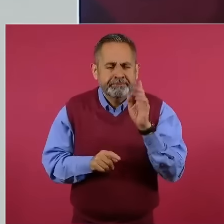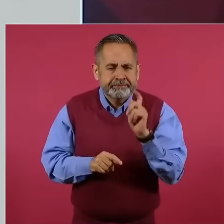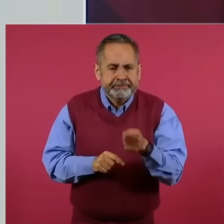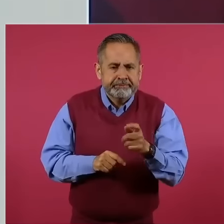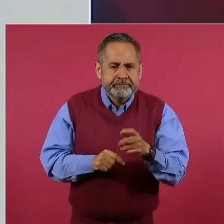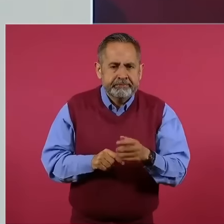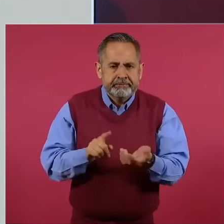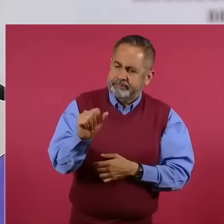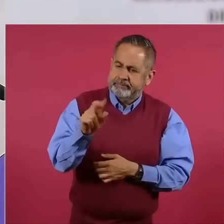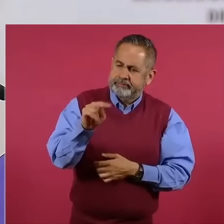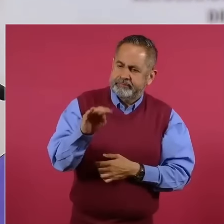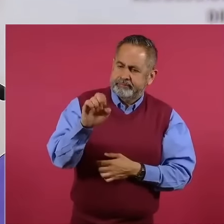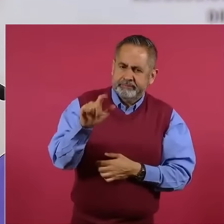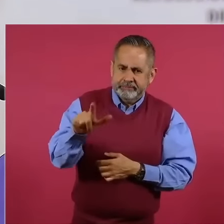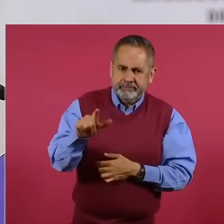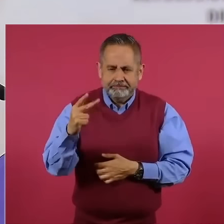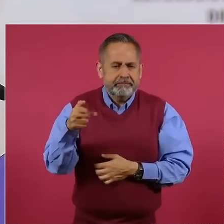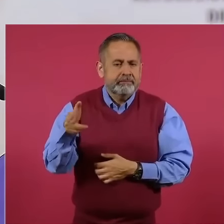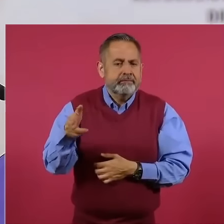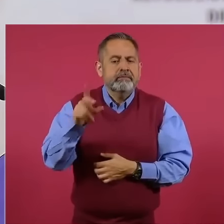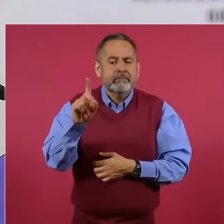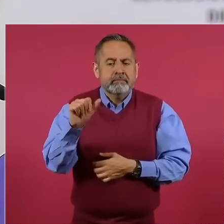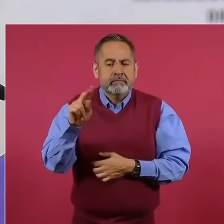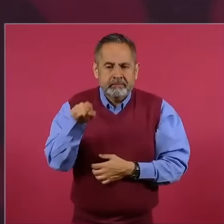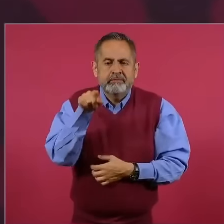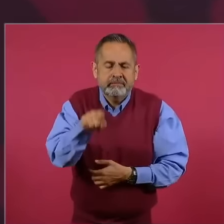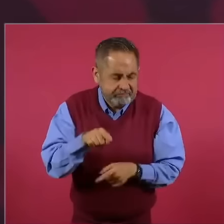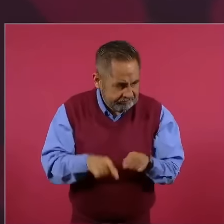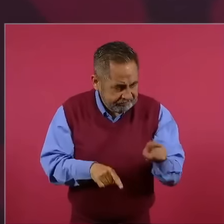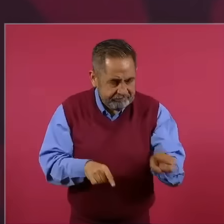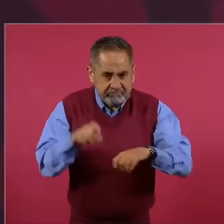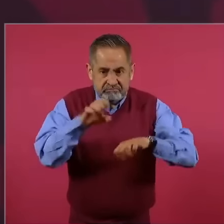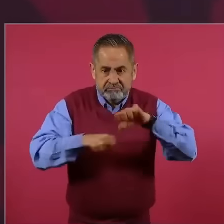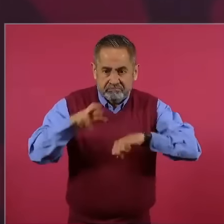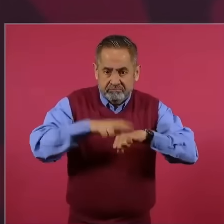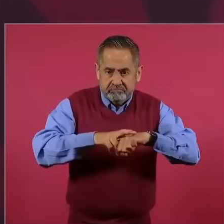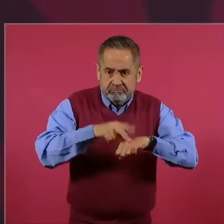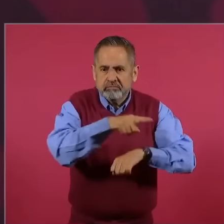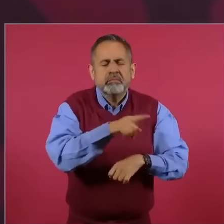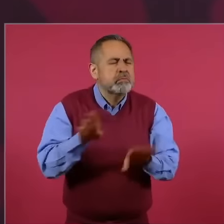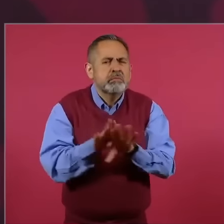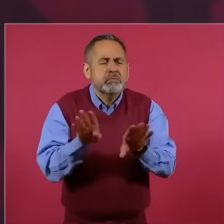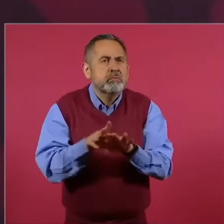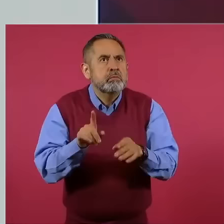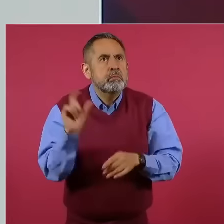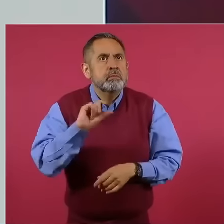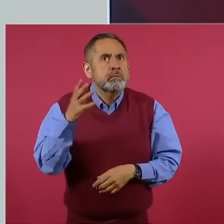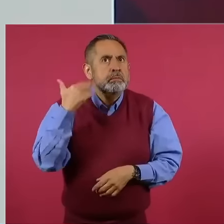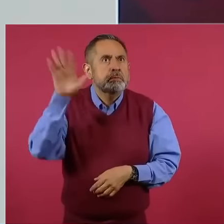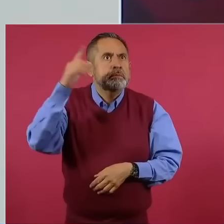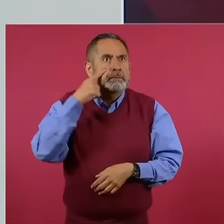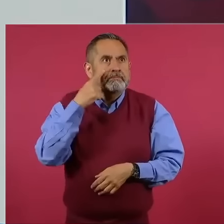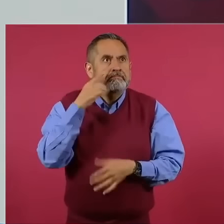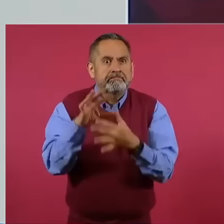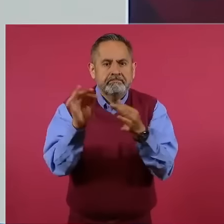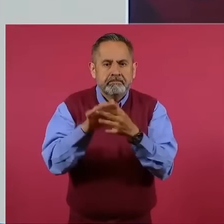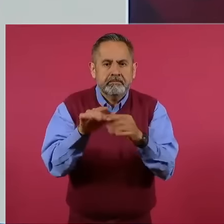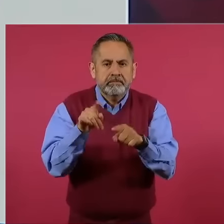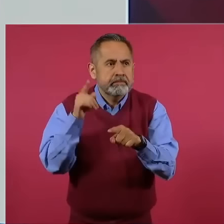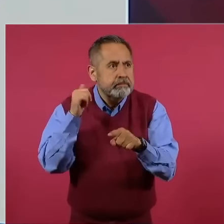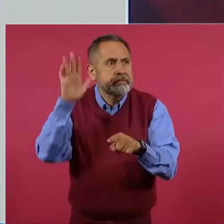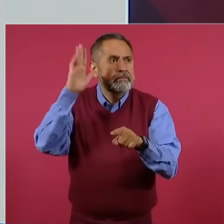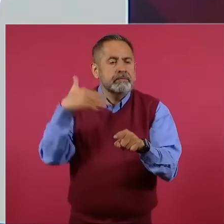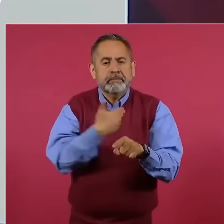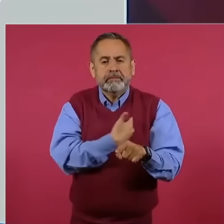Daniel, Joseph Daniel, embajador, cuando el presidente